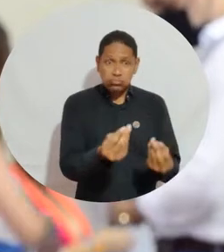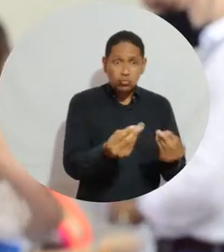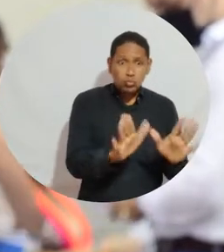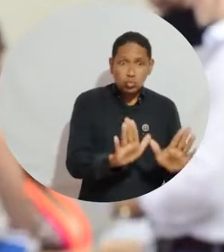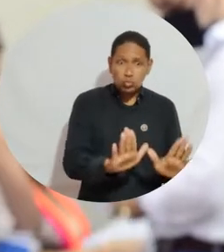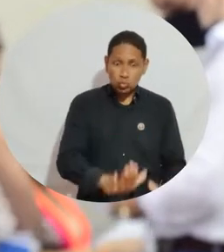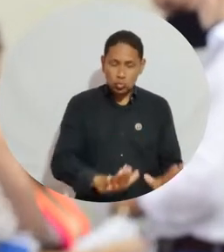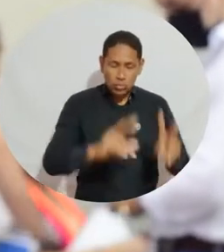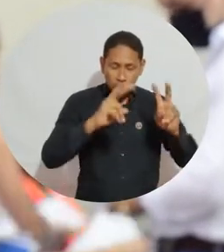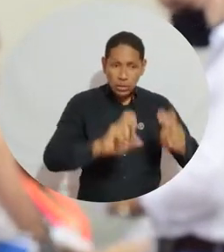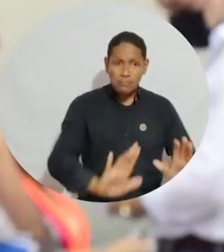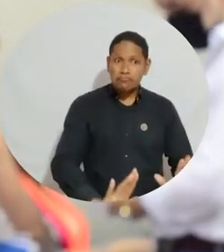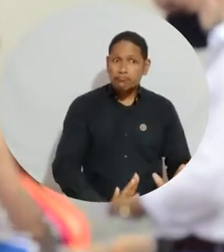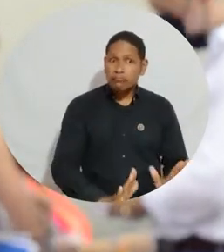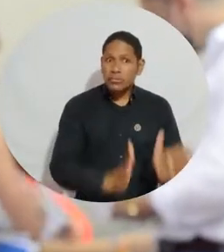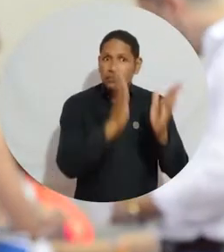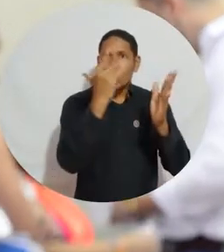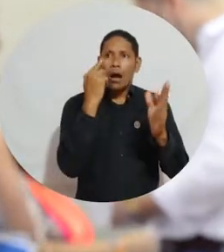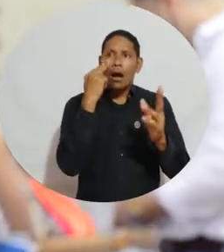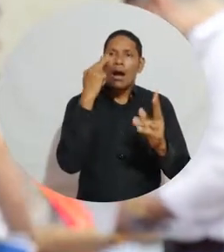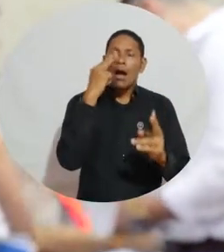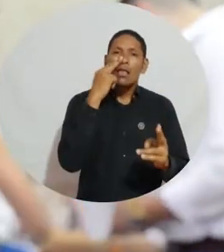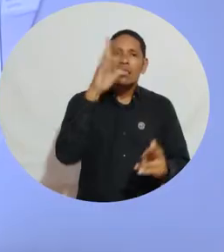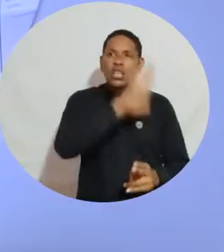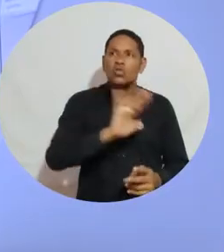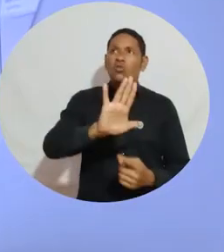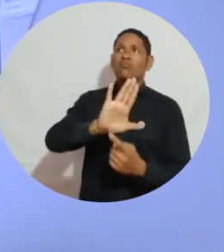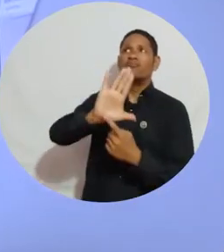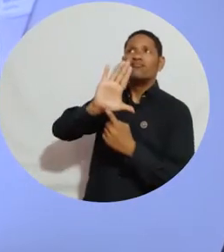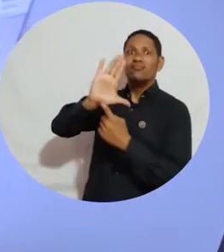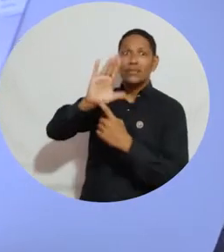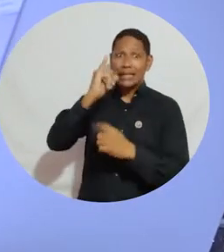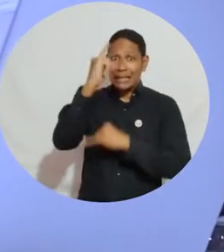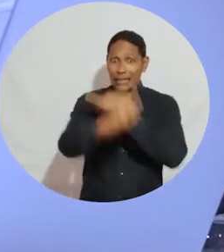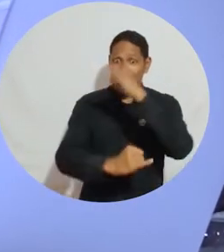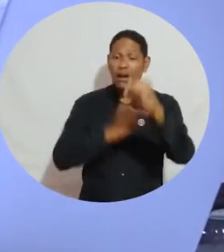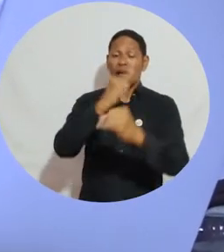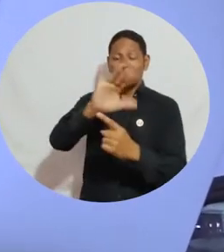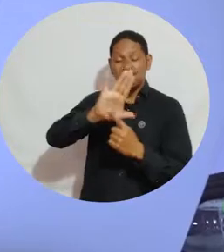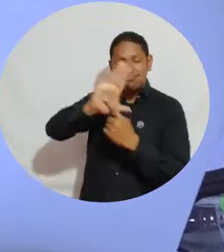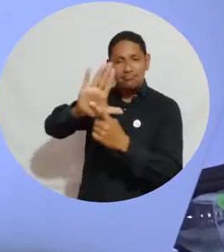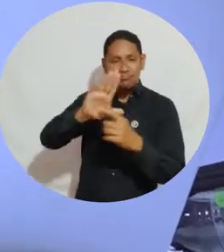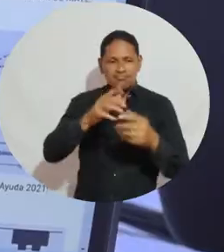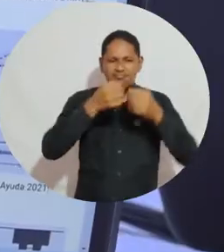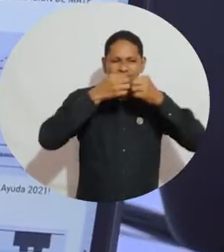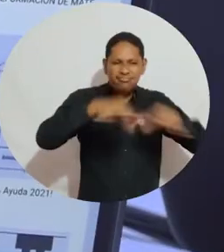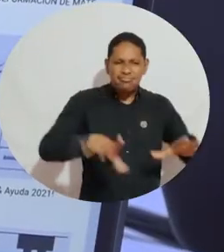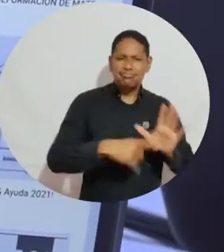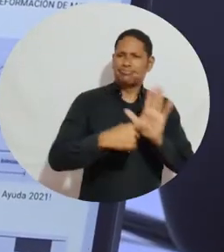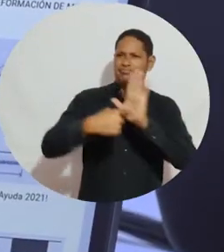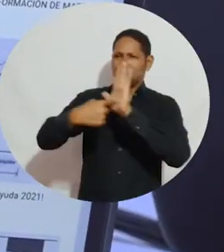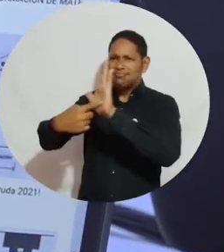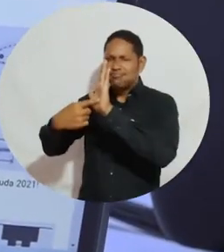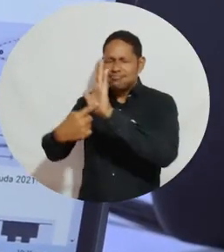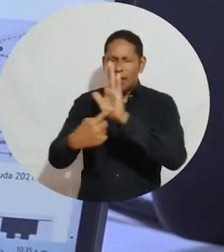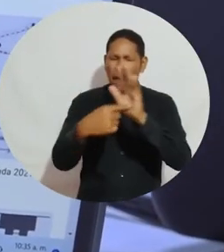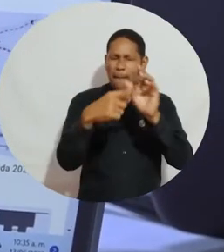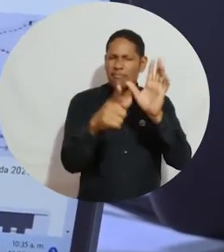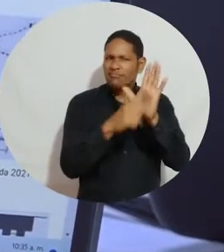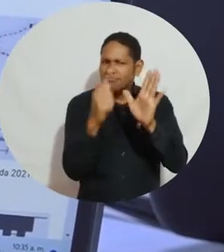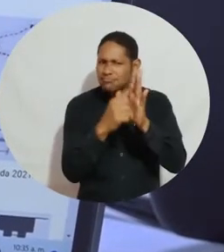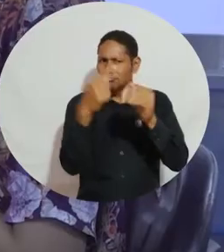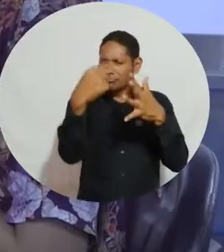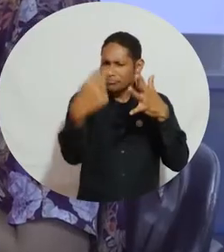sus investigadores, de sus grupos, la visibilidad nacional e internacional de sus investigaciones, de sus artículos, de sus